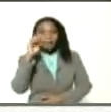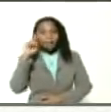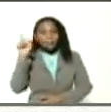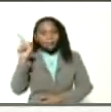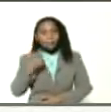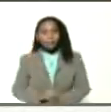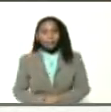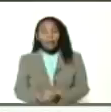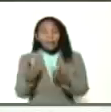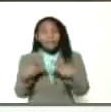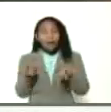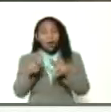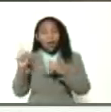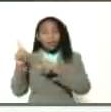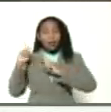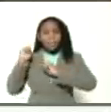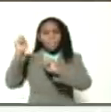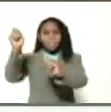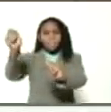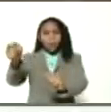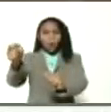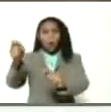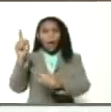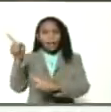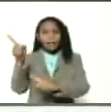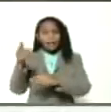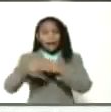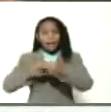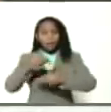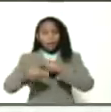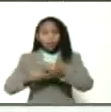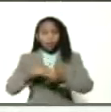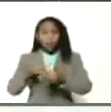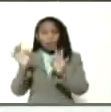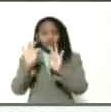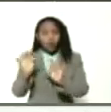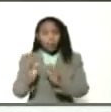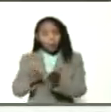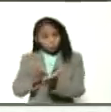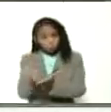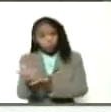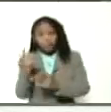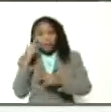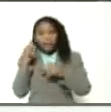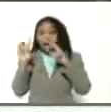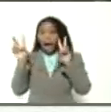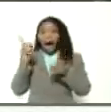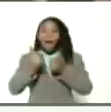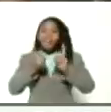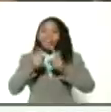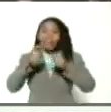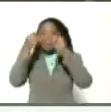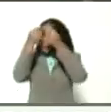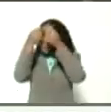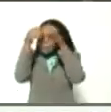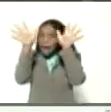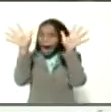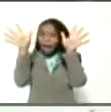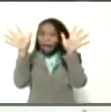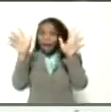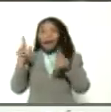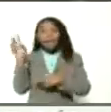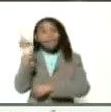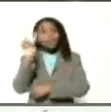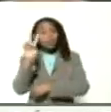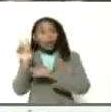Dejó un legado tangible y que se pierde de vista para Venezuela y para el